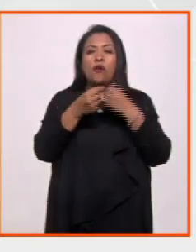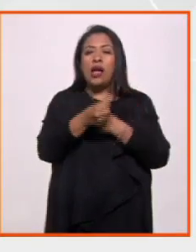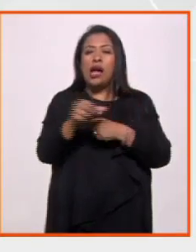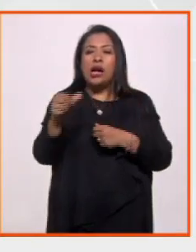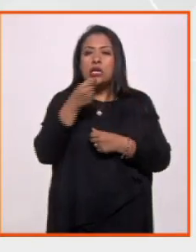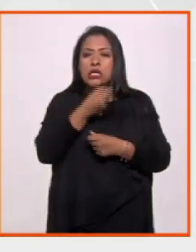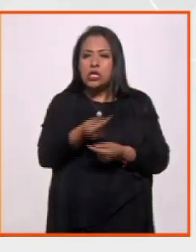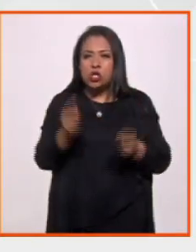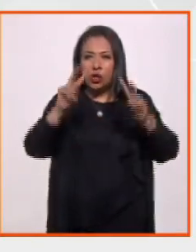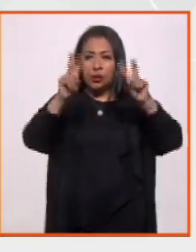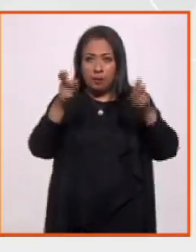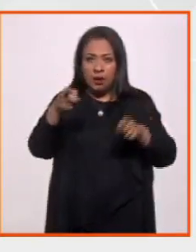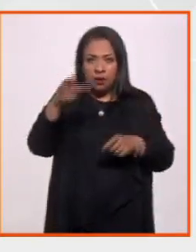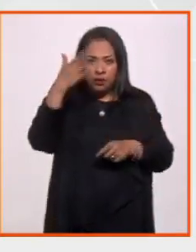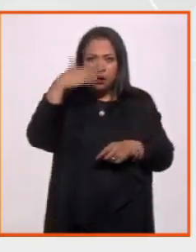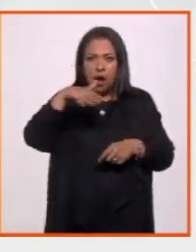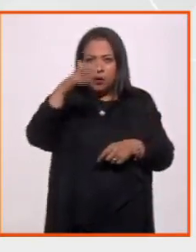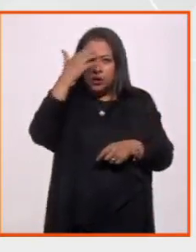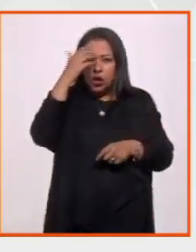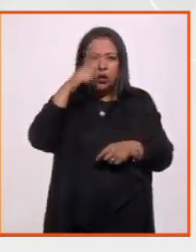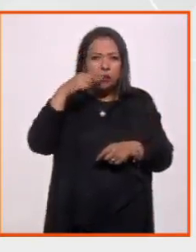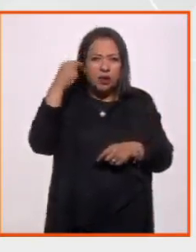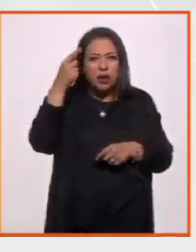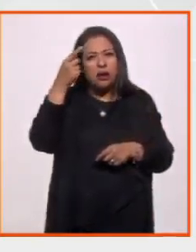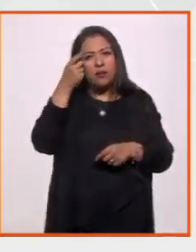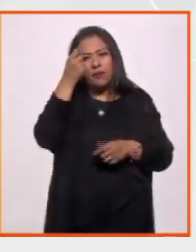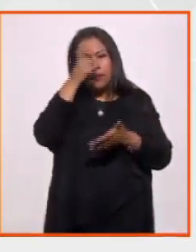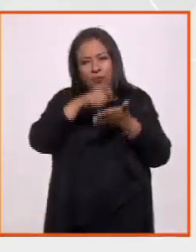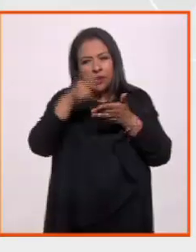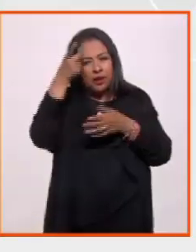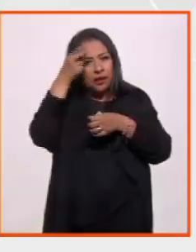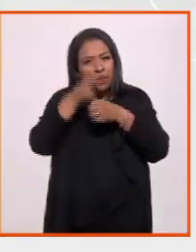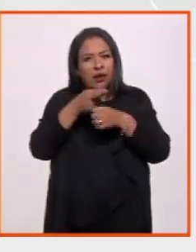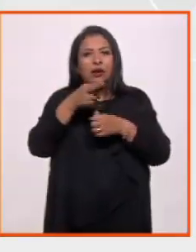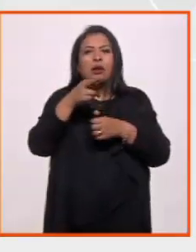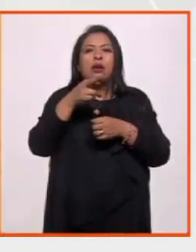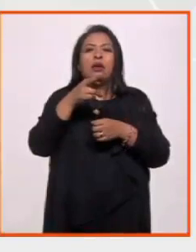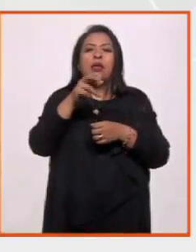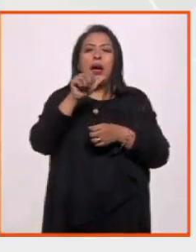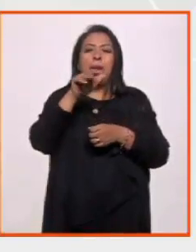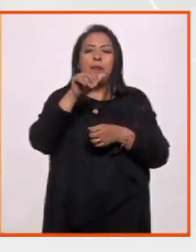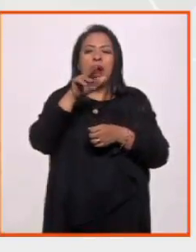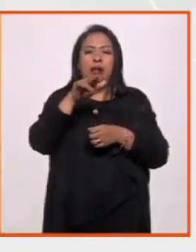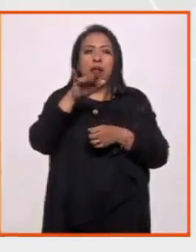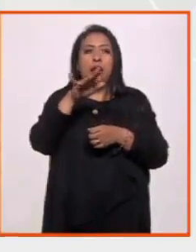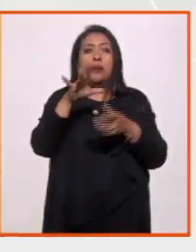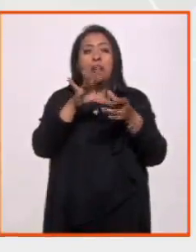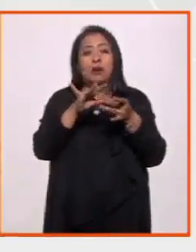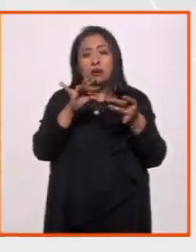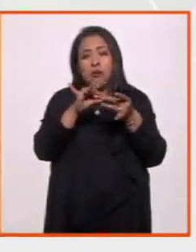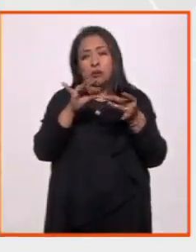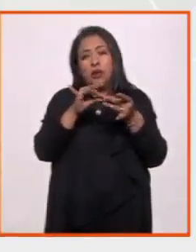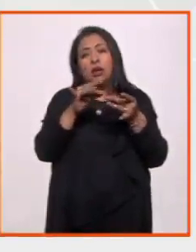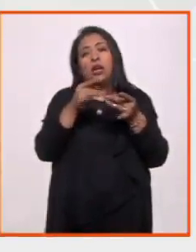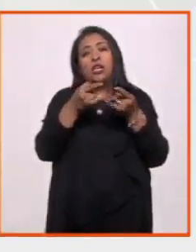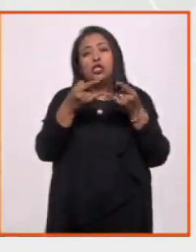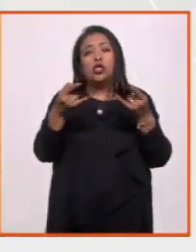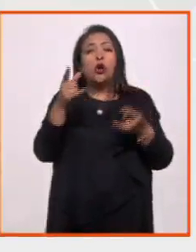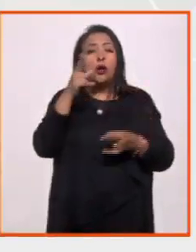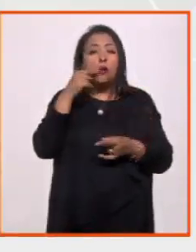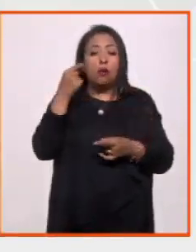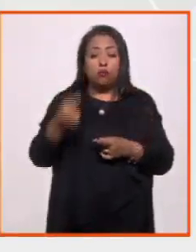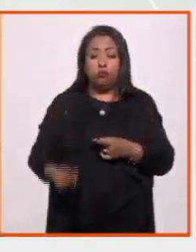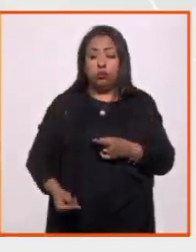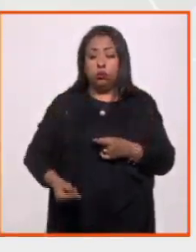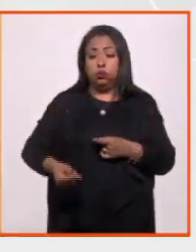es Emiliano? Escrita, dirigida y actuada por Amaranta Leiva, quien nos cuenta la historia del caudillo desde su infancia hasta su deceso,